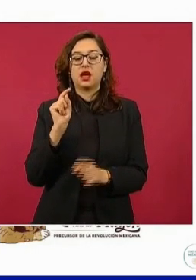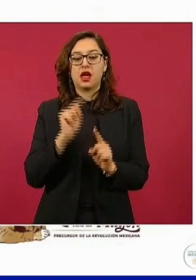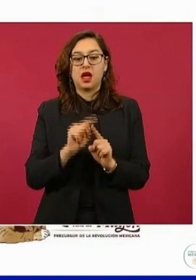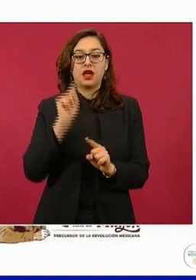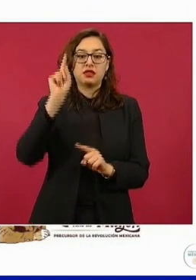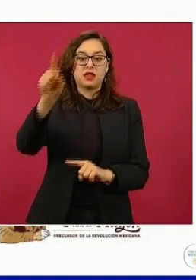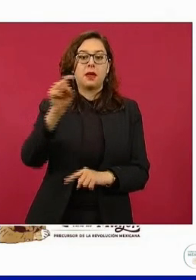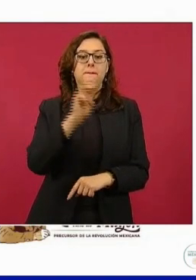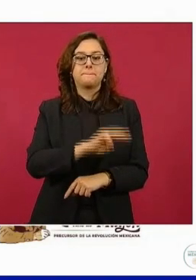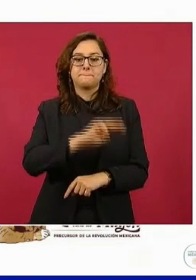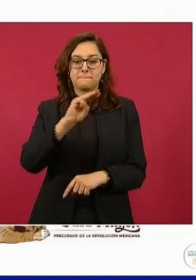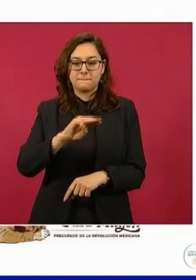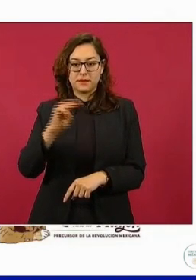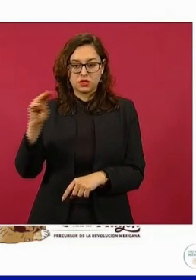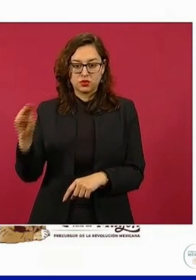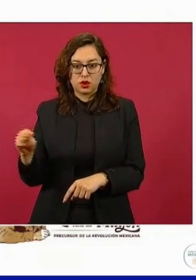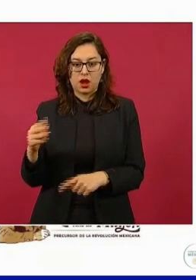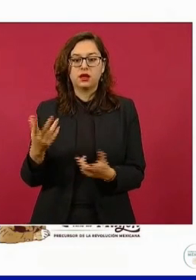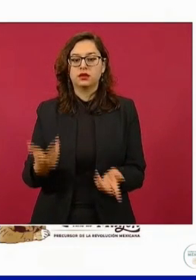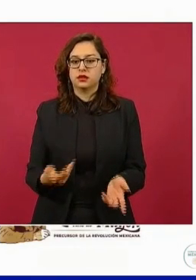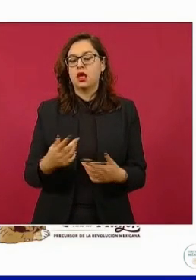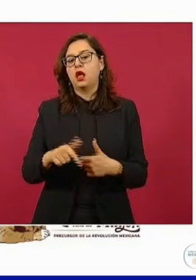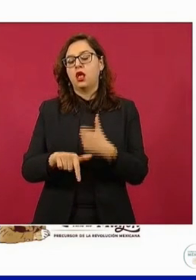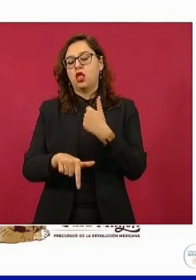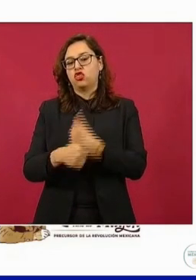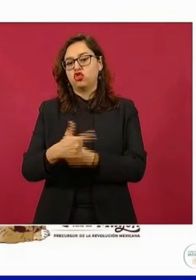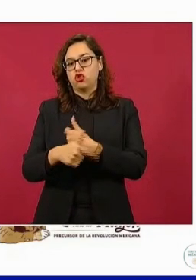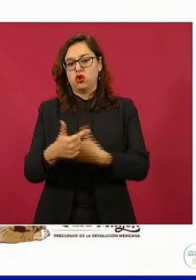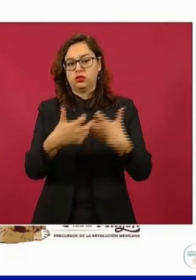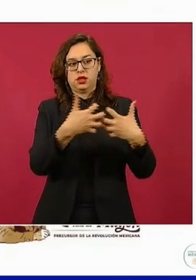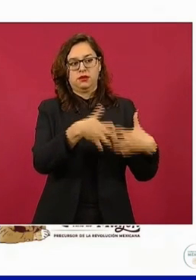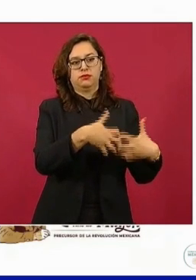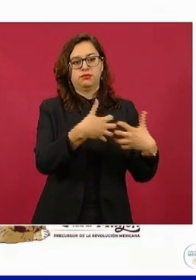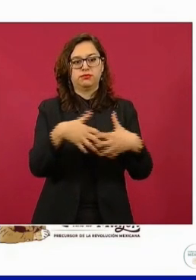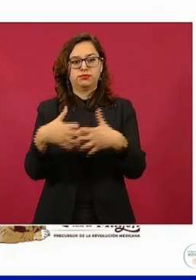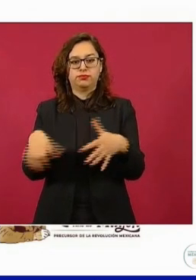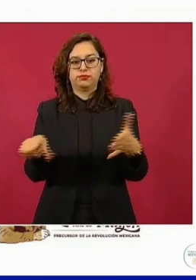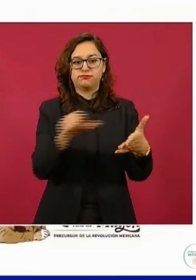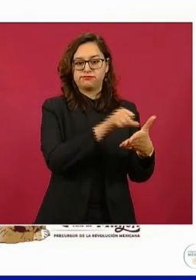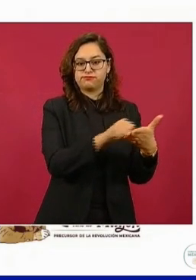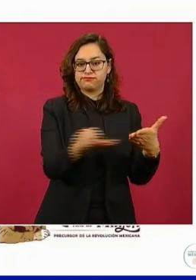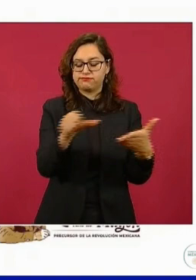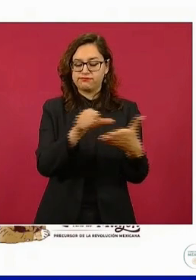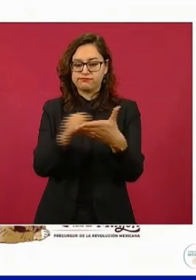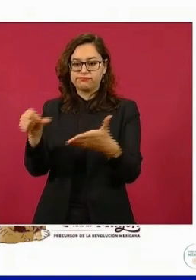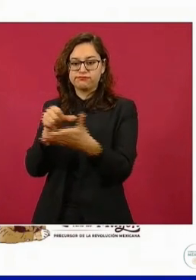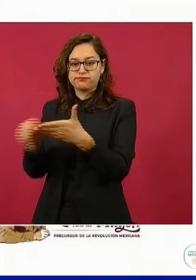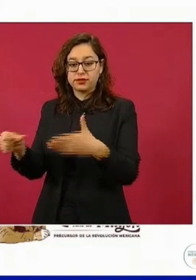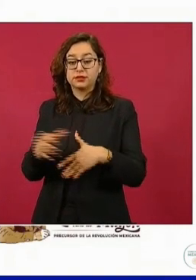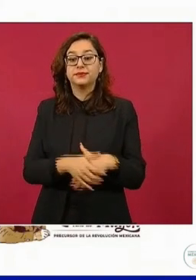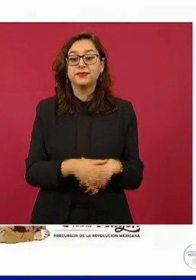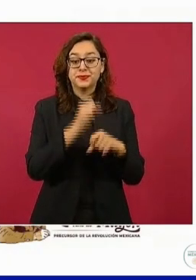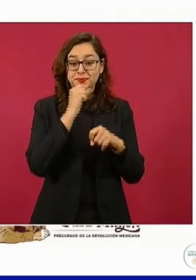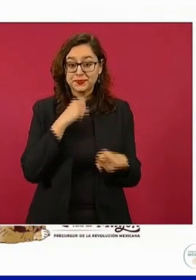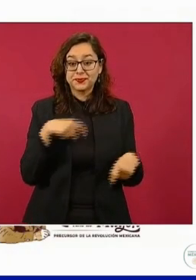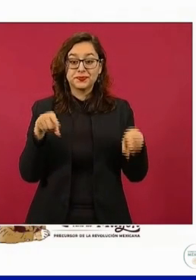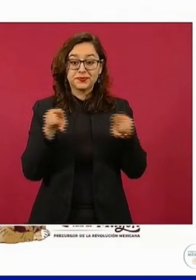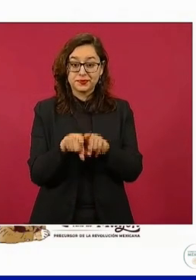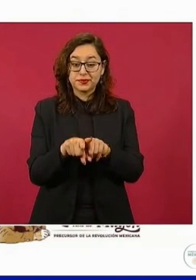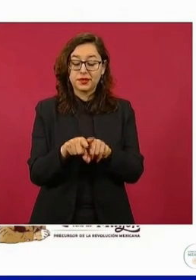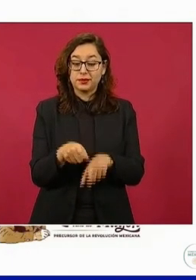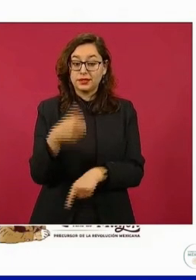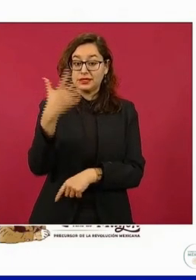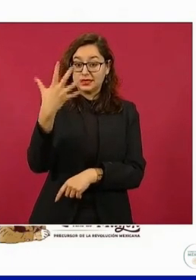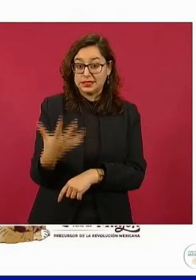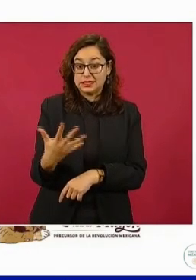Michoacán, fueron 12 bombas inmovilizadas. También inmovilizamos cinco bombas en